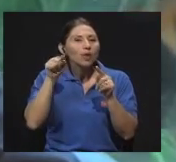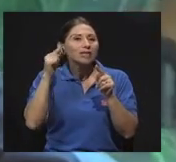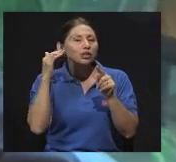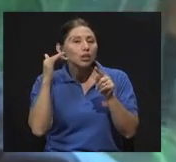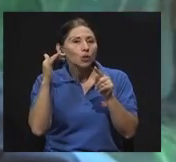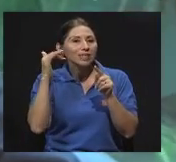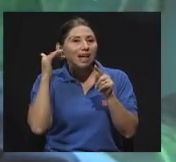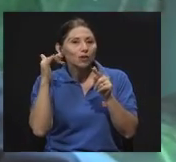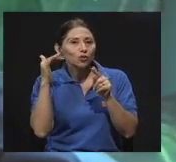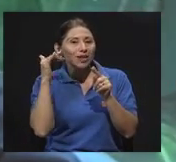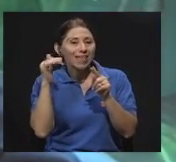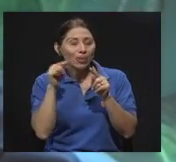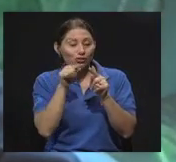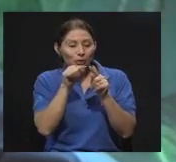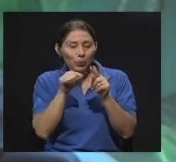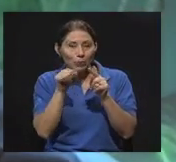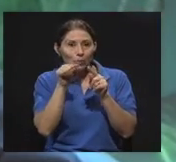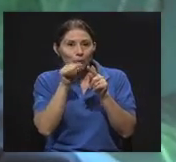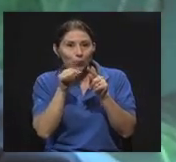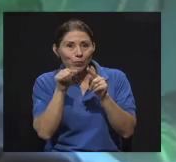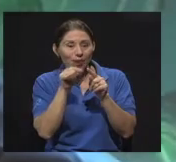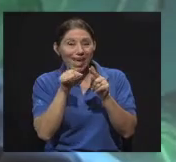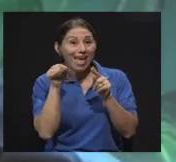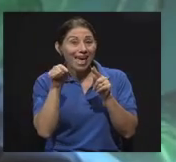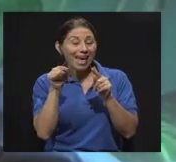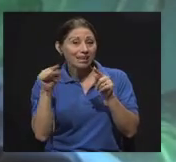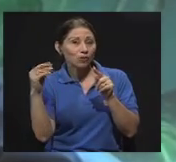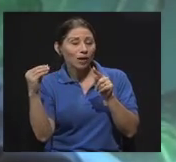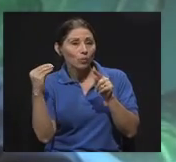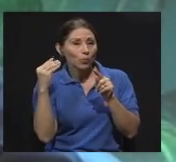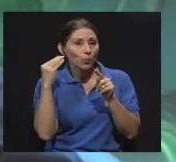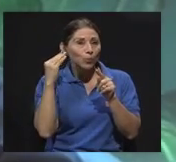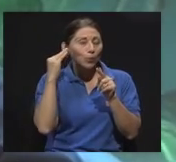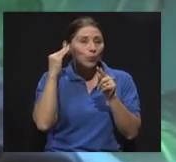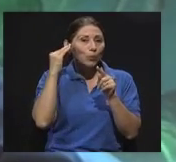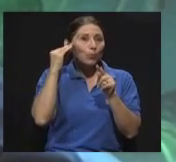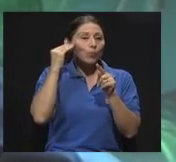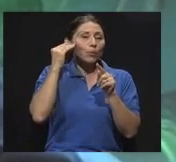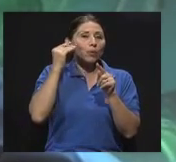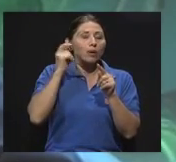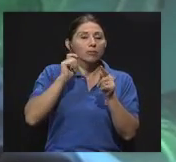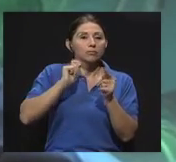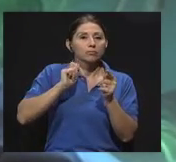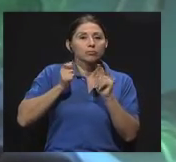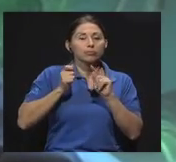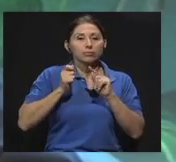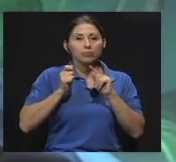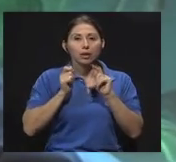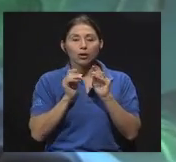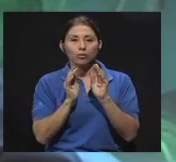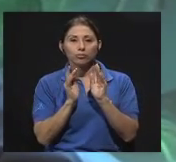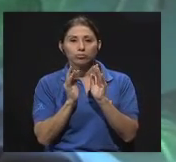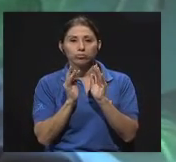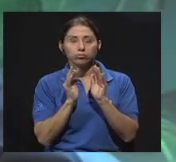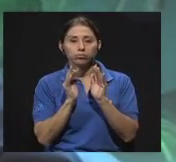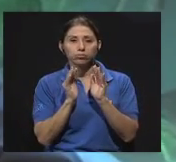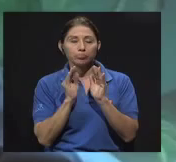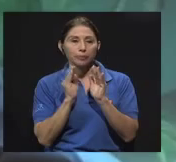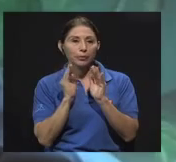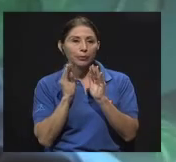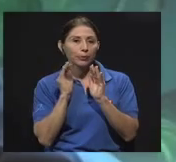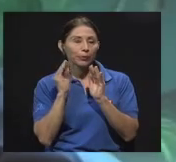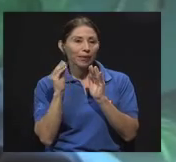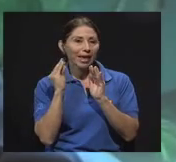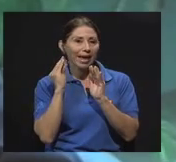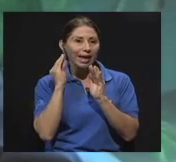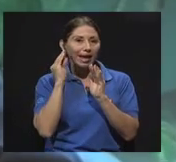convierte esa energía acústica o mecánica, la convierte en impulsos eléctricos, para que